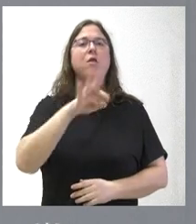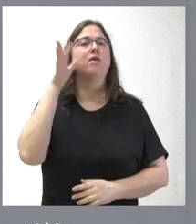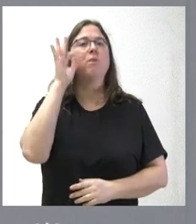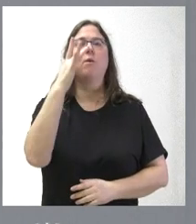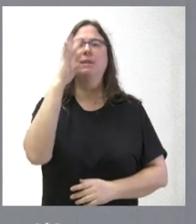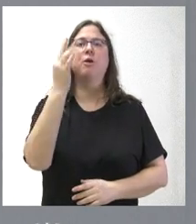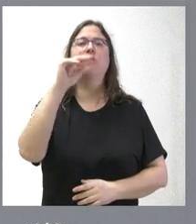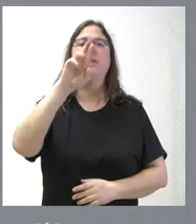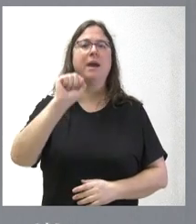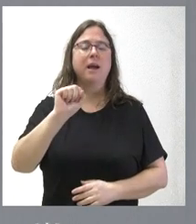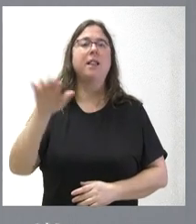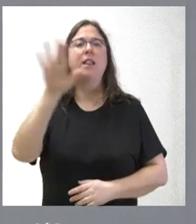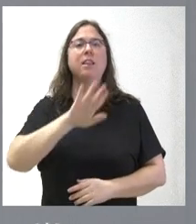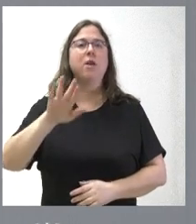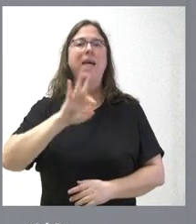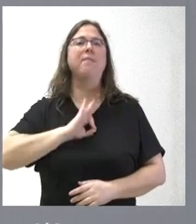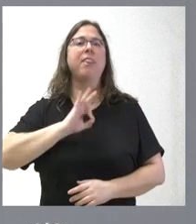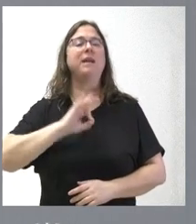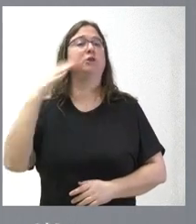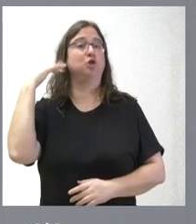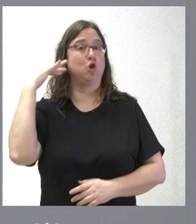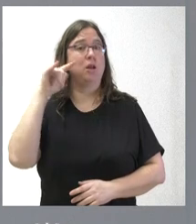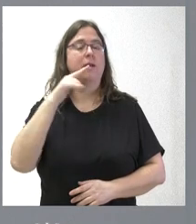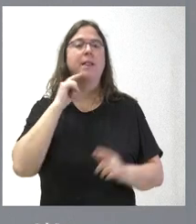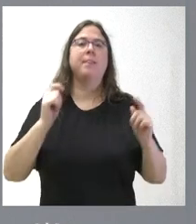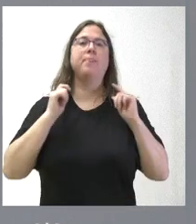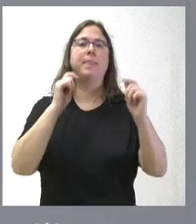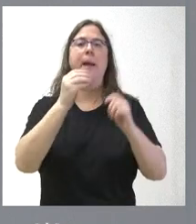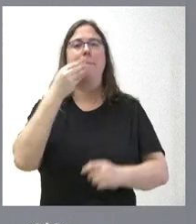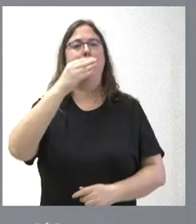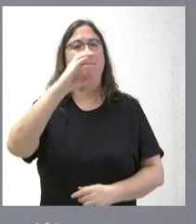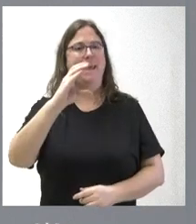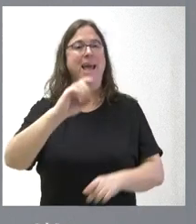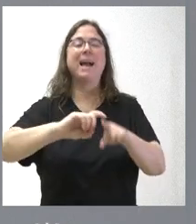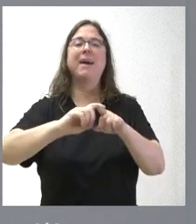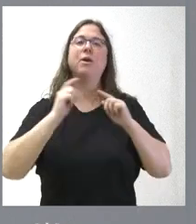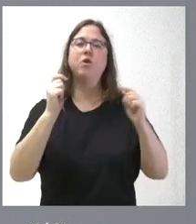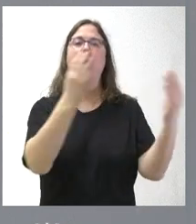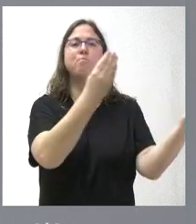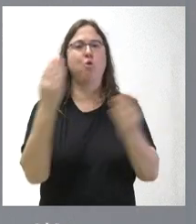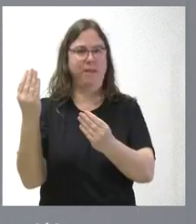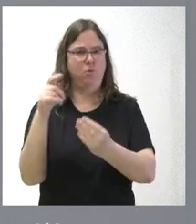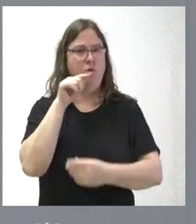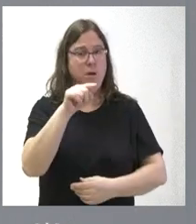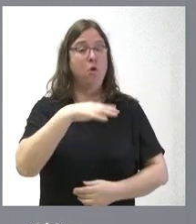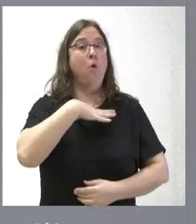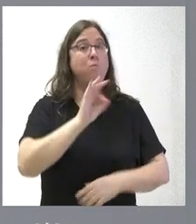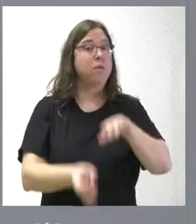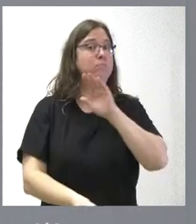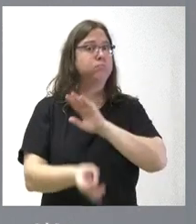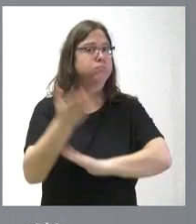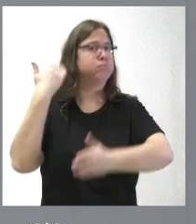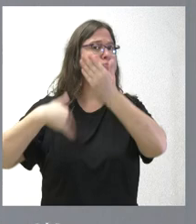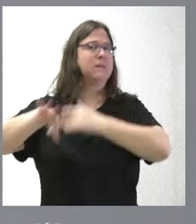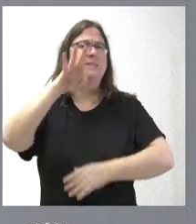Almanza, Soria, es declarada Bien de Interés Cultural con la categoría de monumento. Es probable que su origen se remonte a